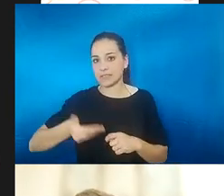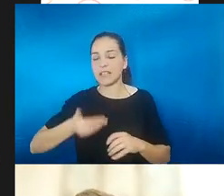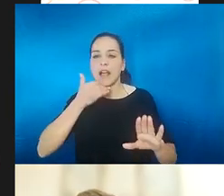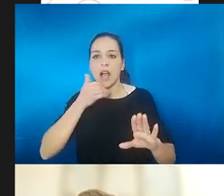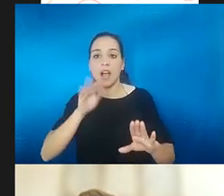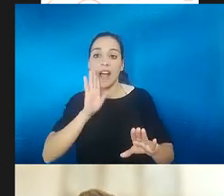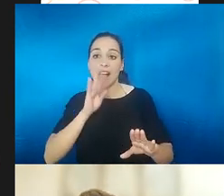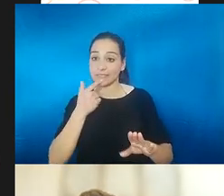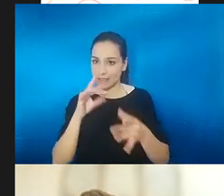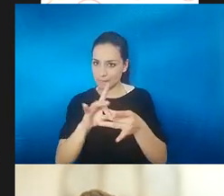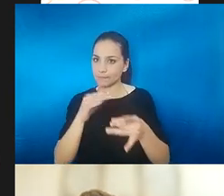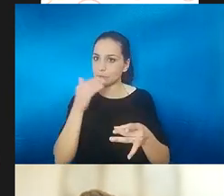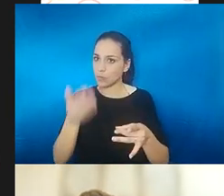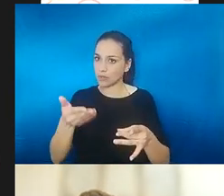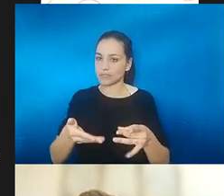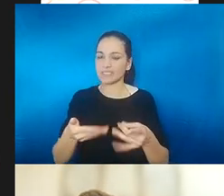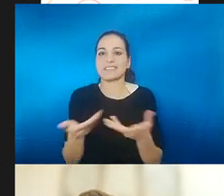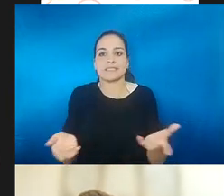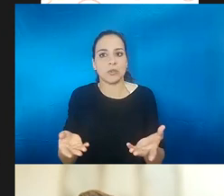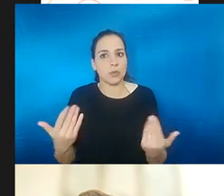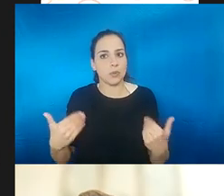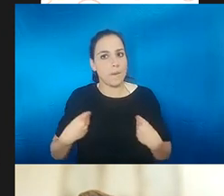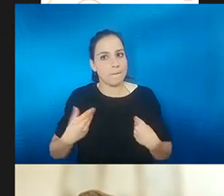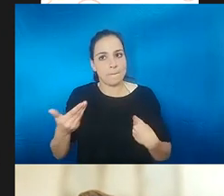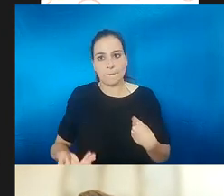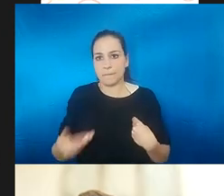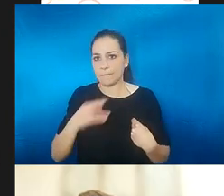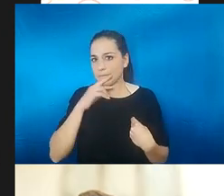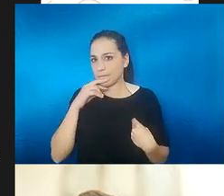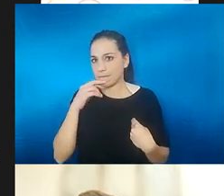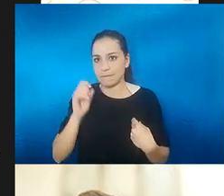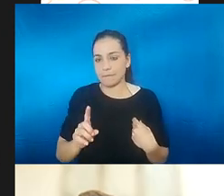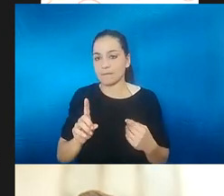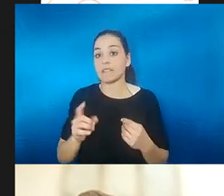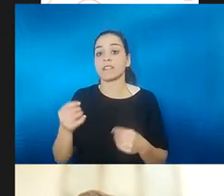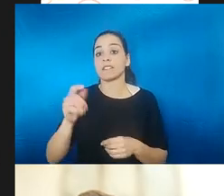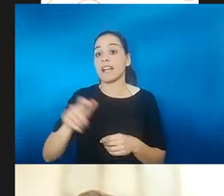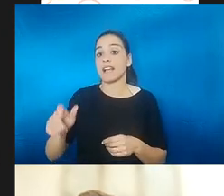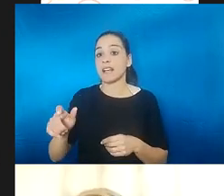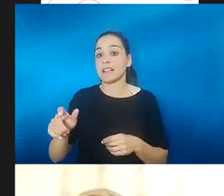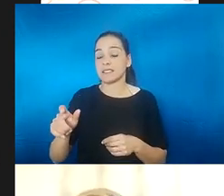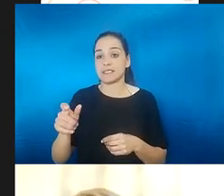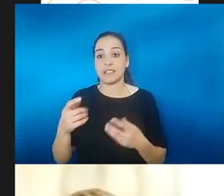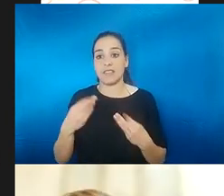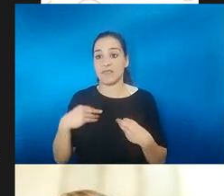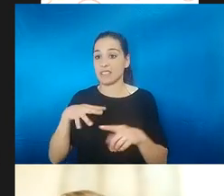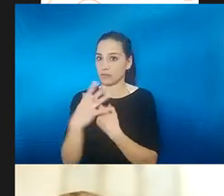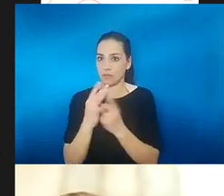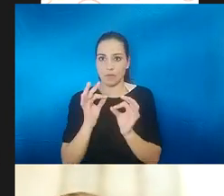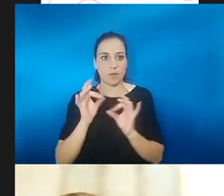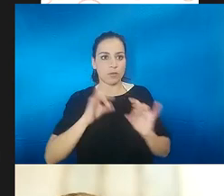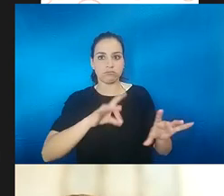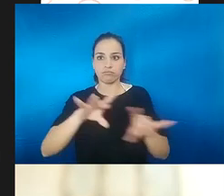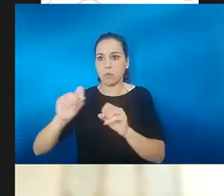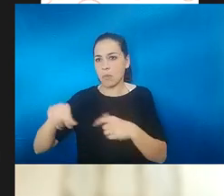has dicho, que es vital que las personas se encuentren ahí con personas que están viviendo lo mismo. Hay